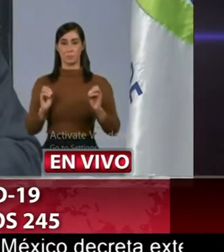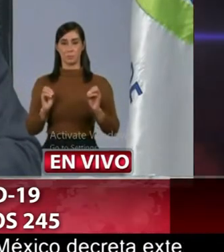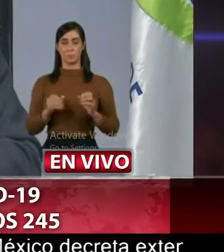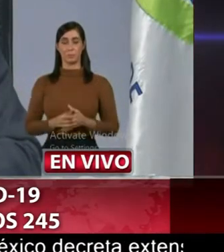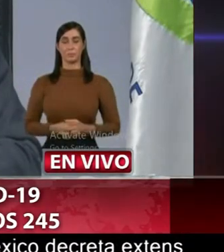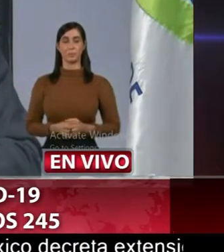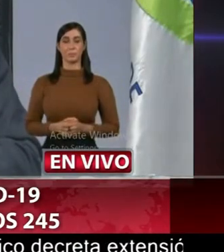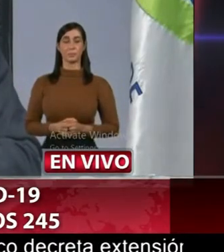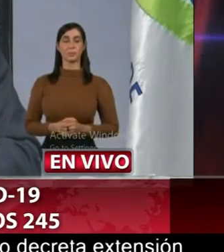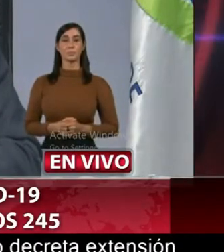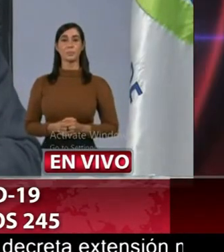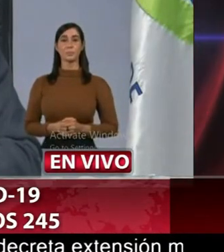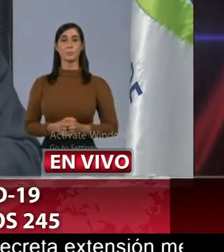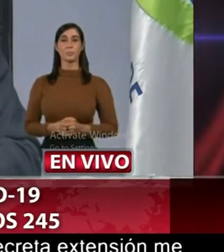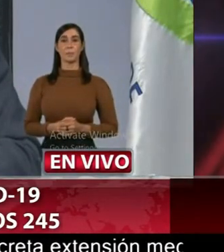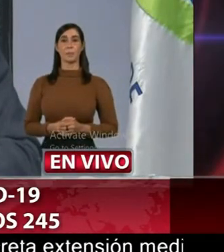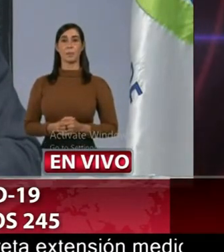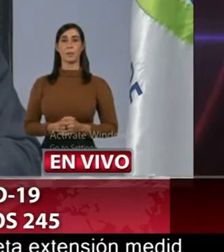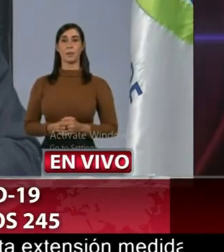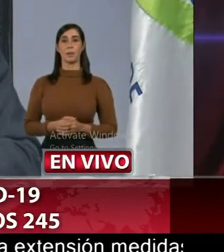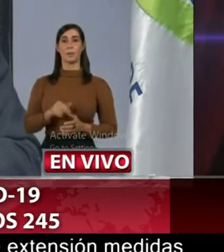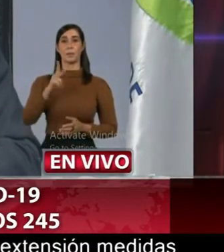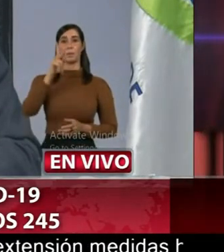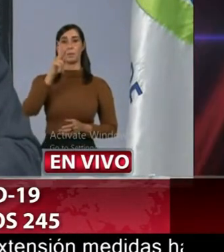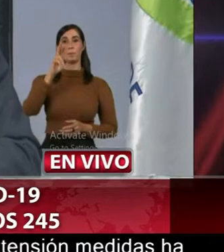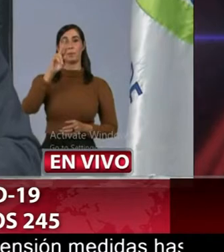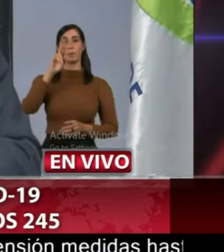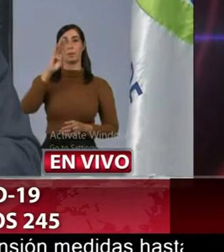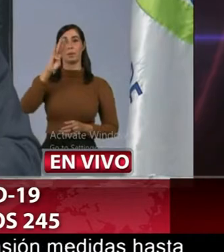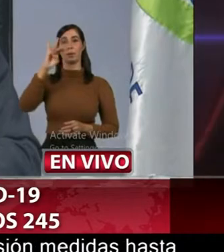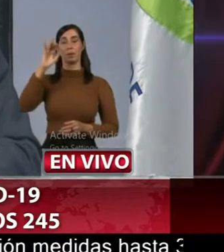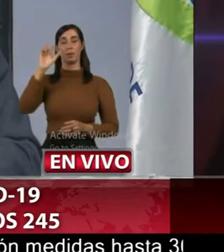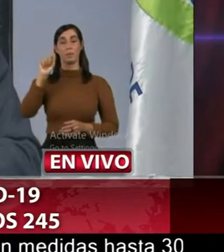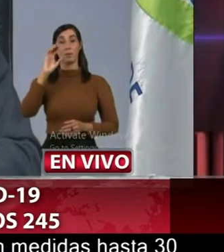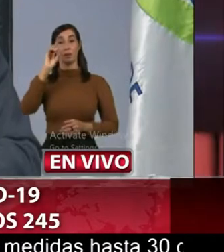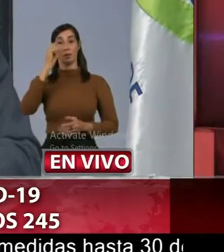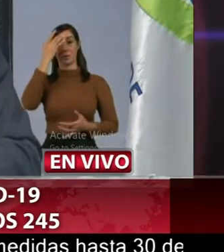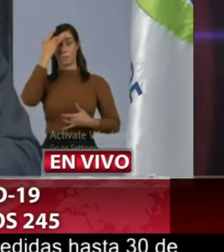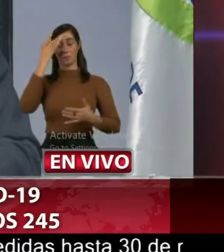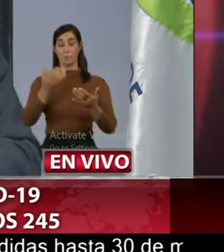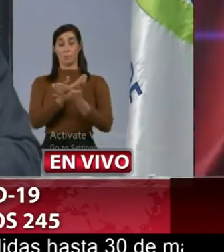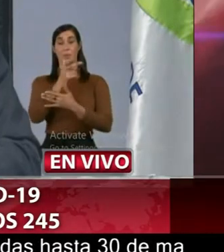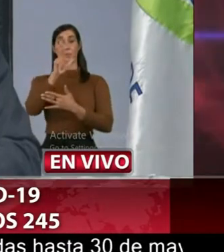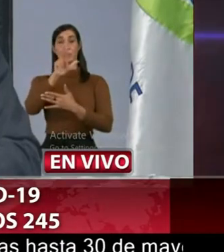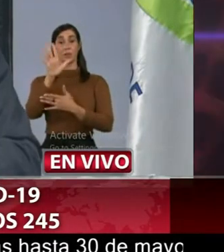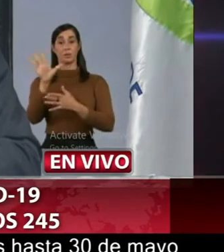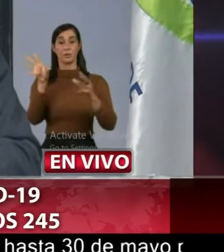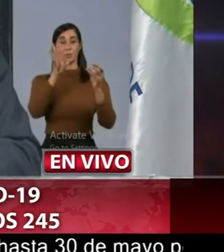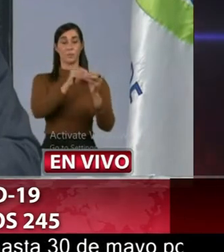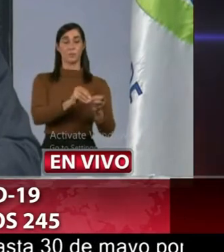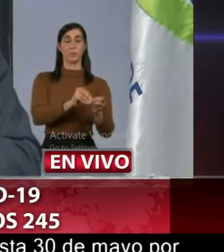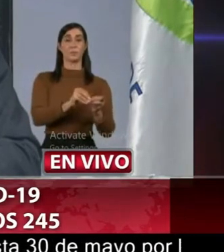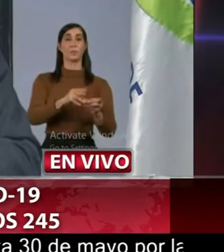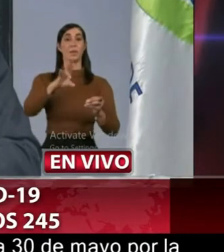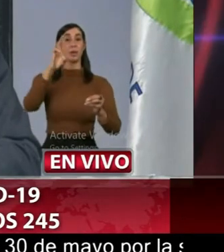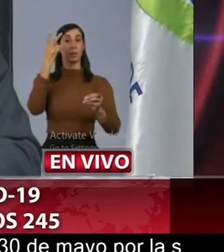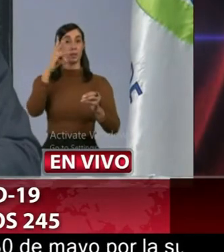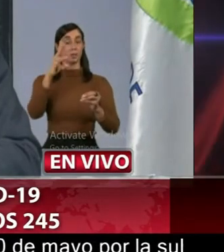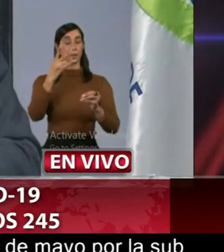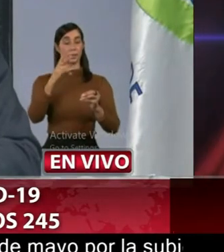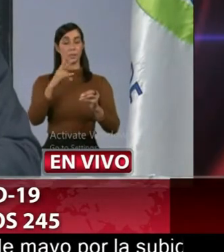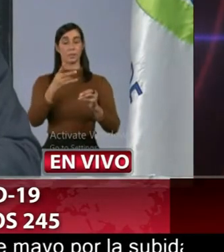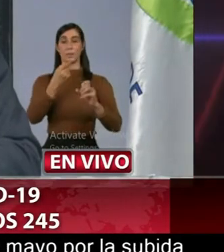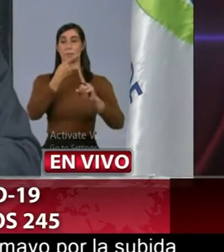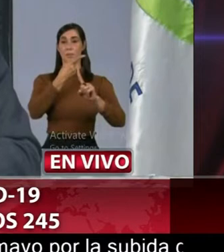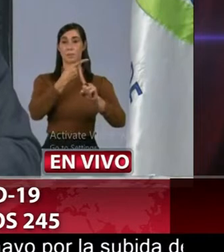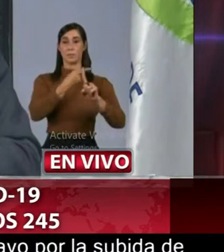Peravia cero casos nuevos treinta y cinco acumulados diecisiete por ciento